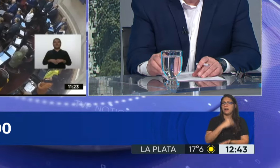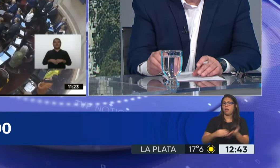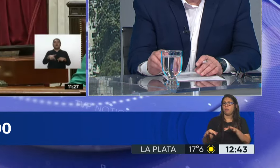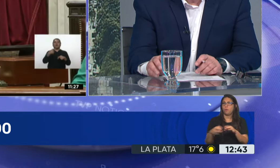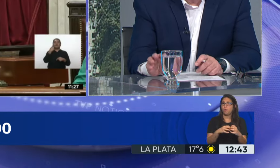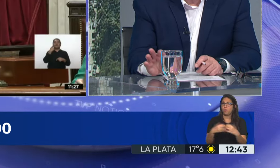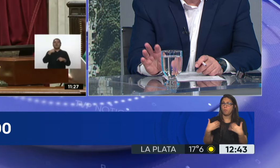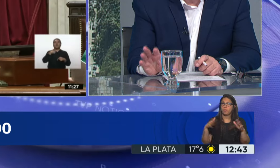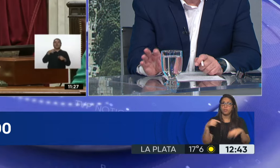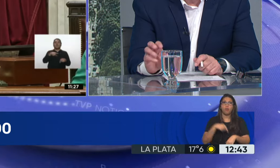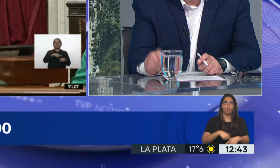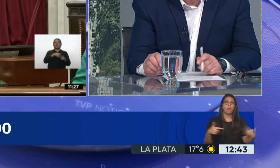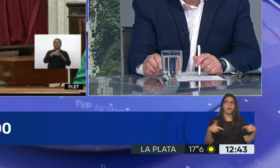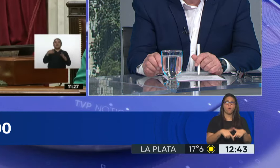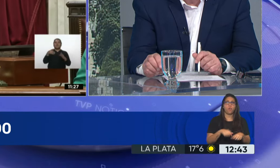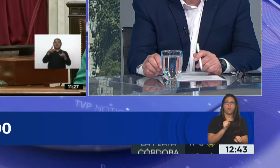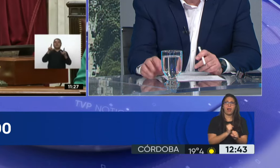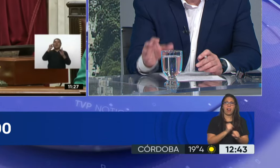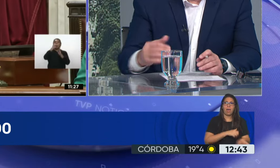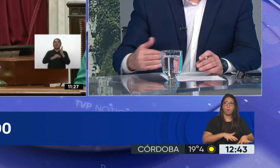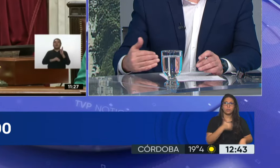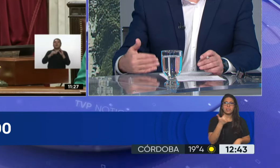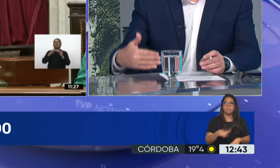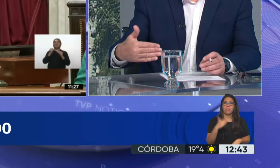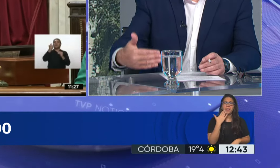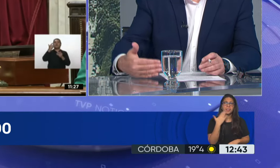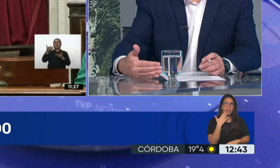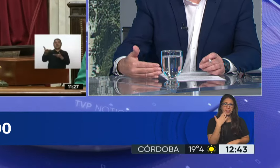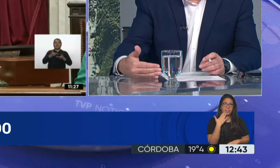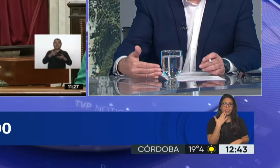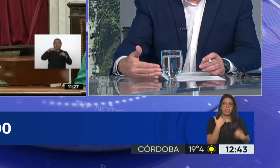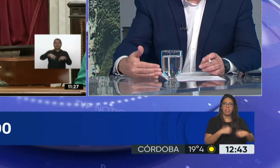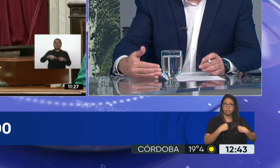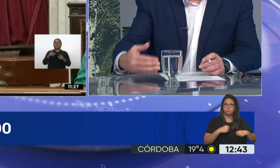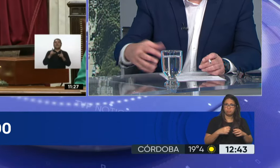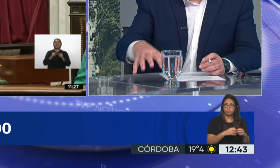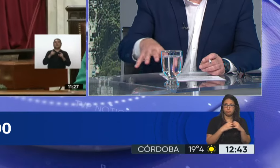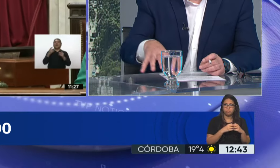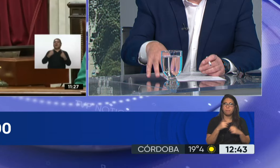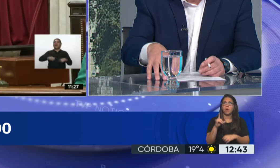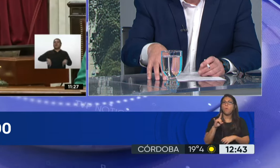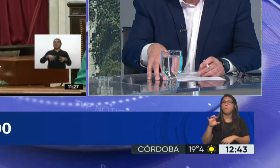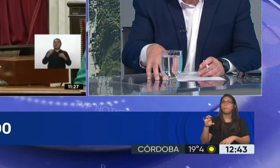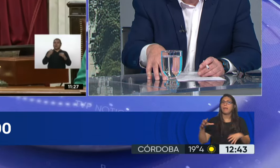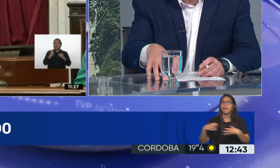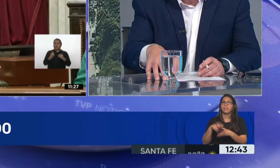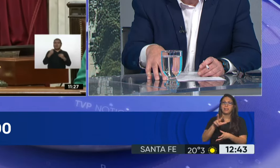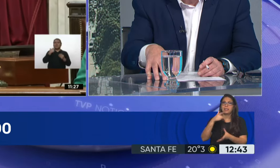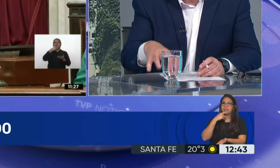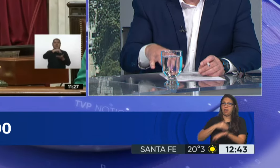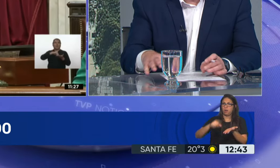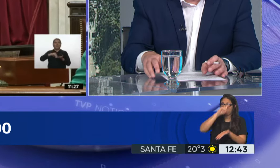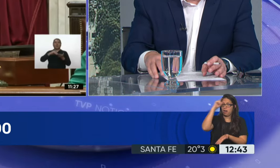haber una reunión de labor parlamentaria a seis y media de la tarde. El tema, ¿qué es lo que está pidiendo Unión por la Patria? Que tiene 33 senadores